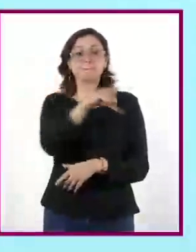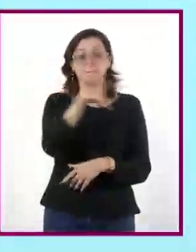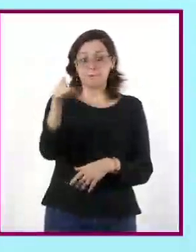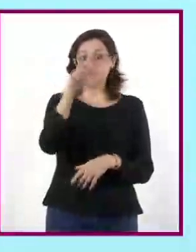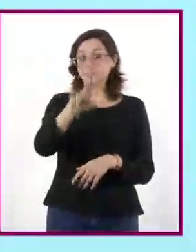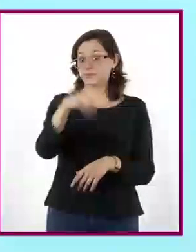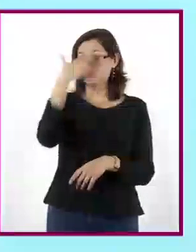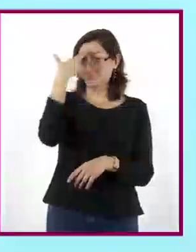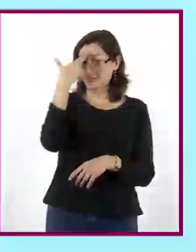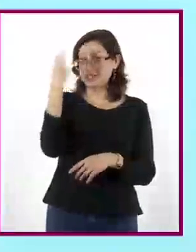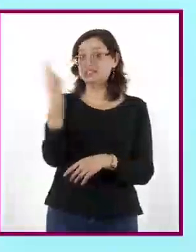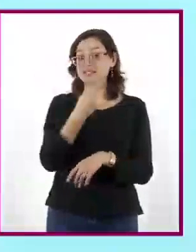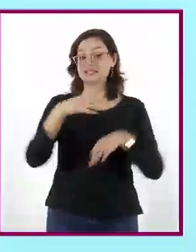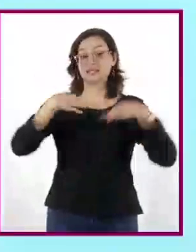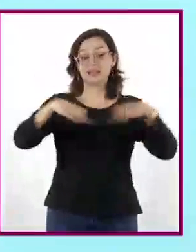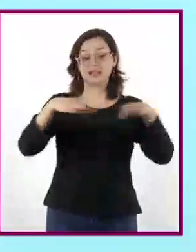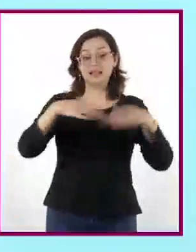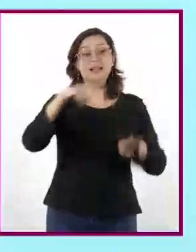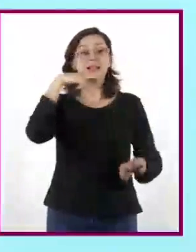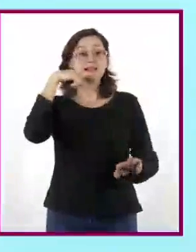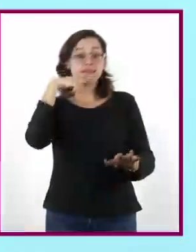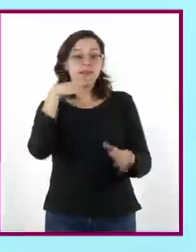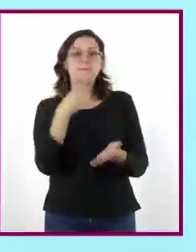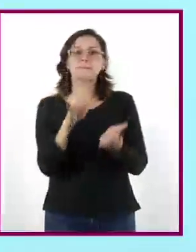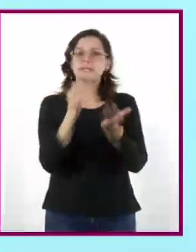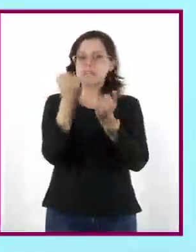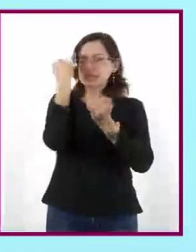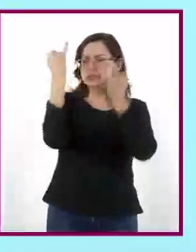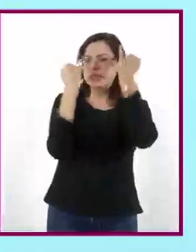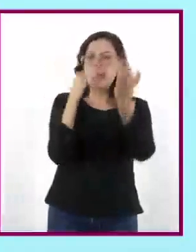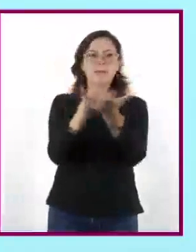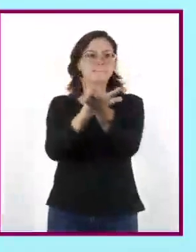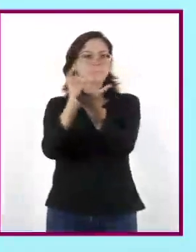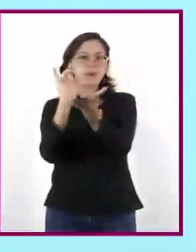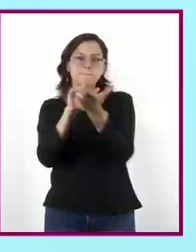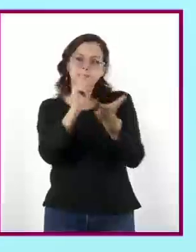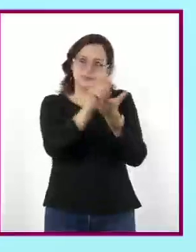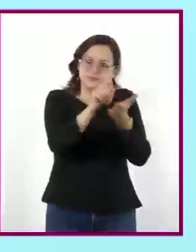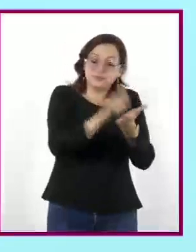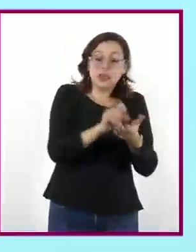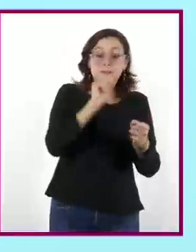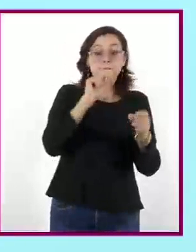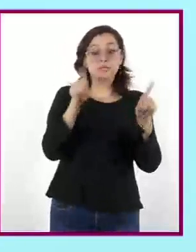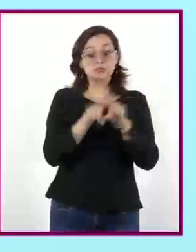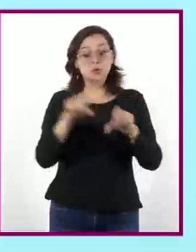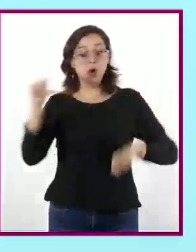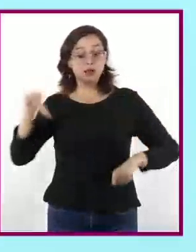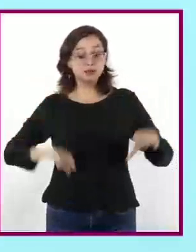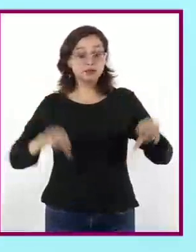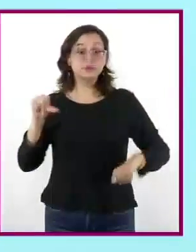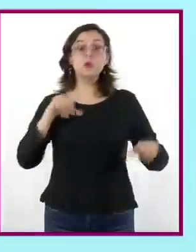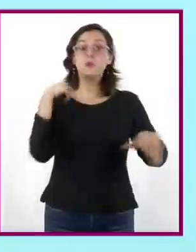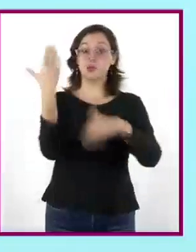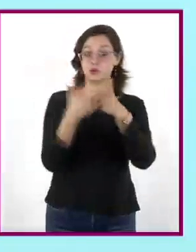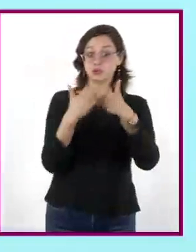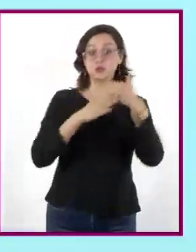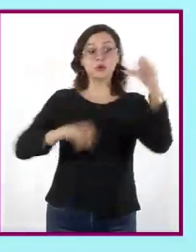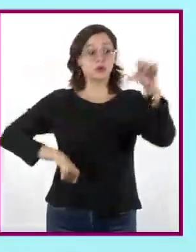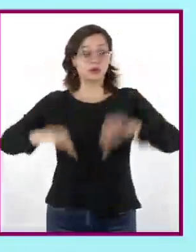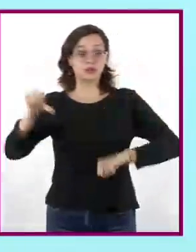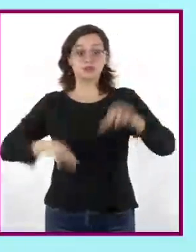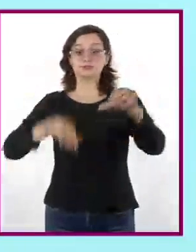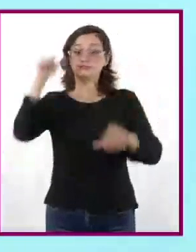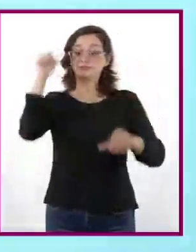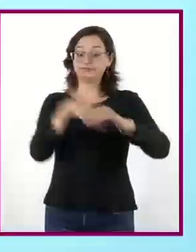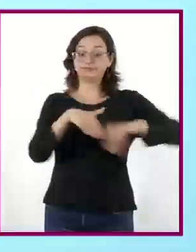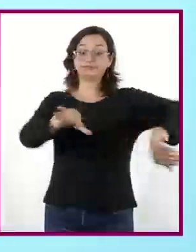tener lápiz y papel a la mano, anoten ideas principales y actividades que servirán para incorporarlas en la carpeta de